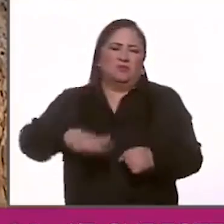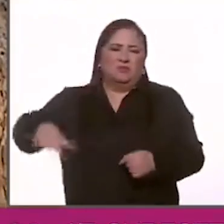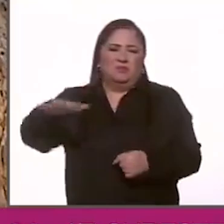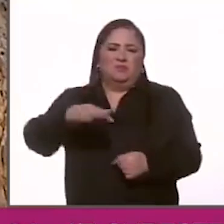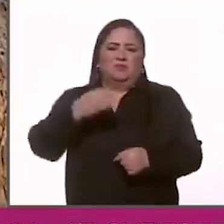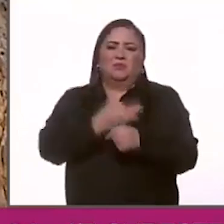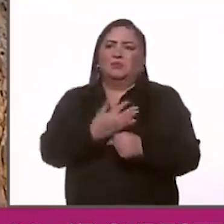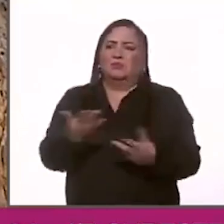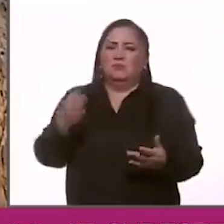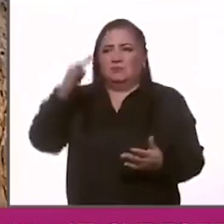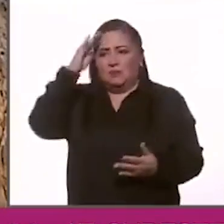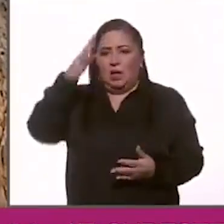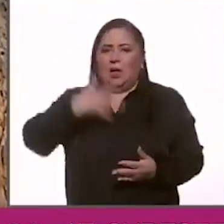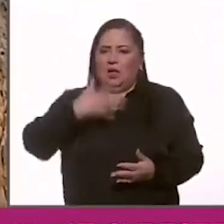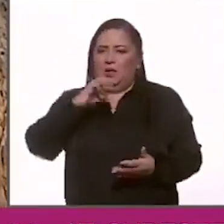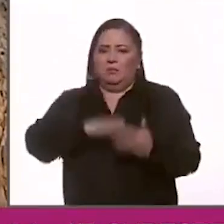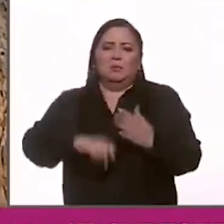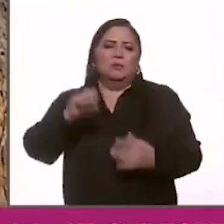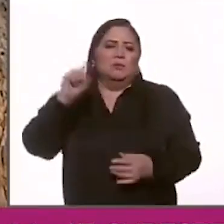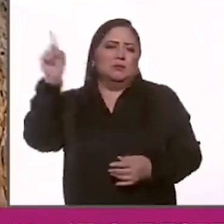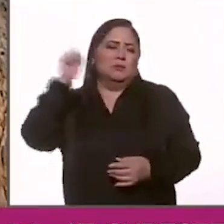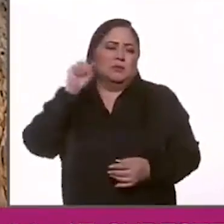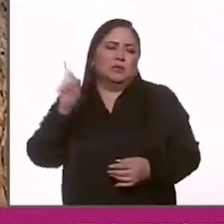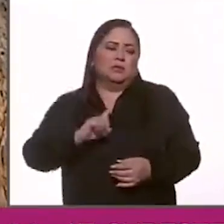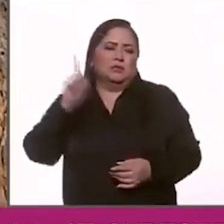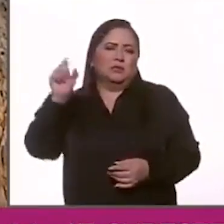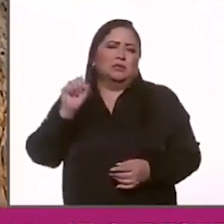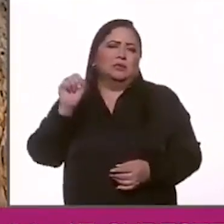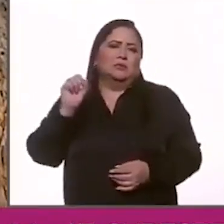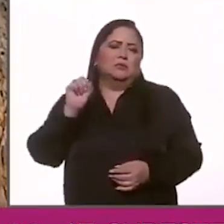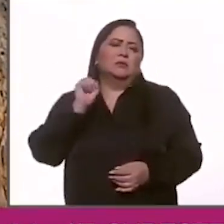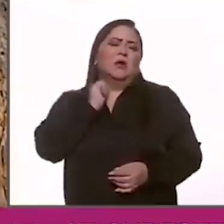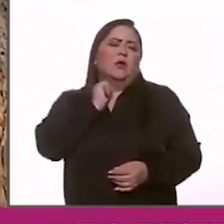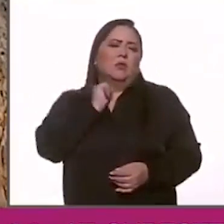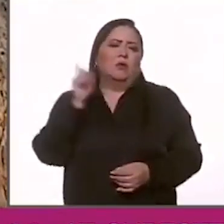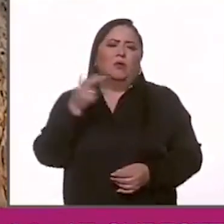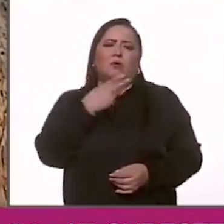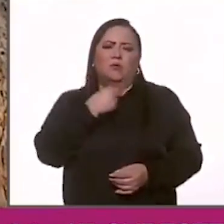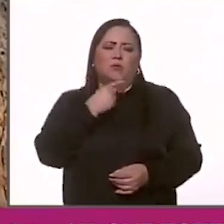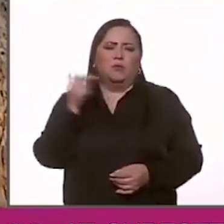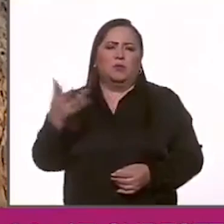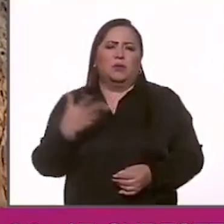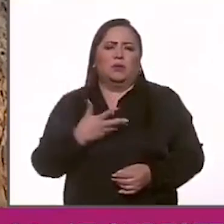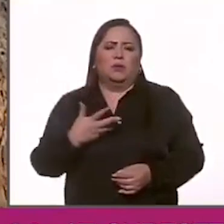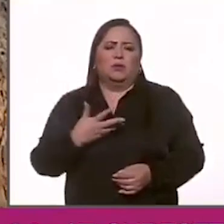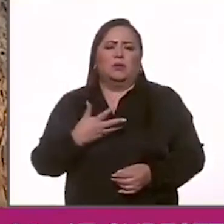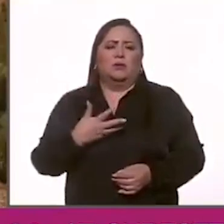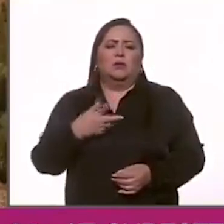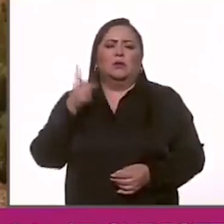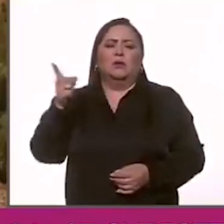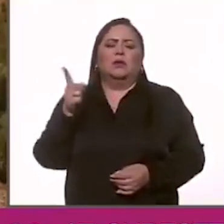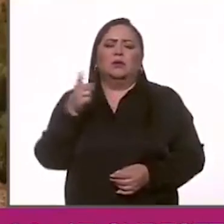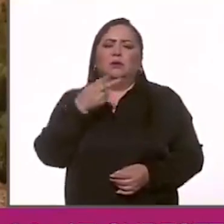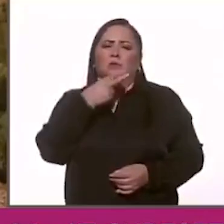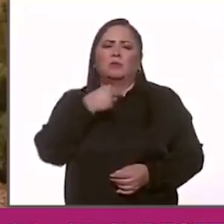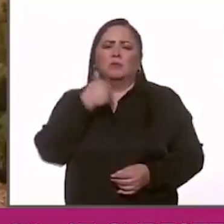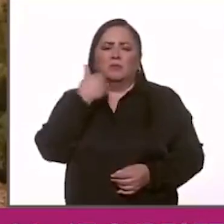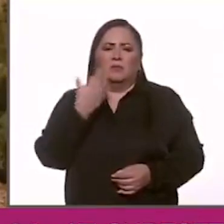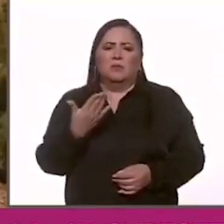para no ir muy lejos, hay un senador por Zacatecas, el senador Narro, que está tratando de